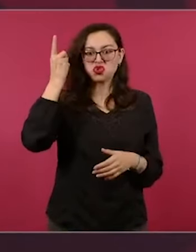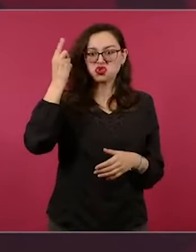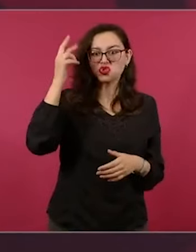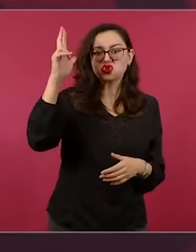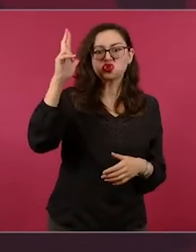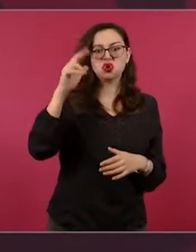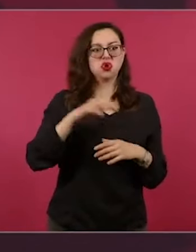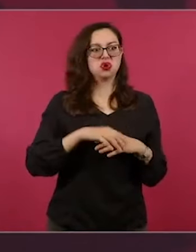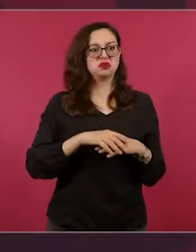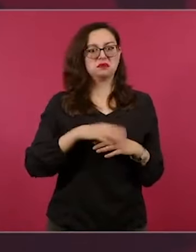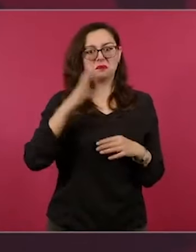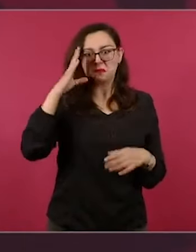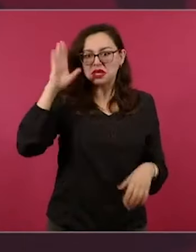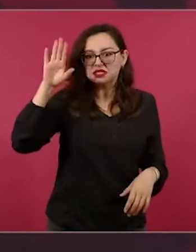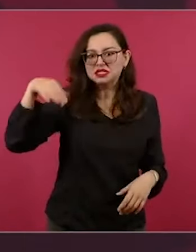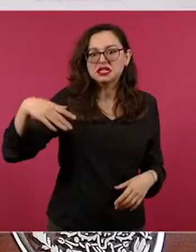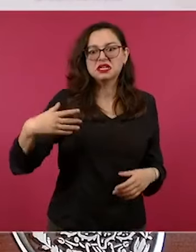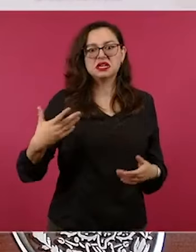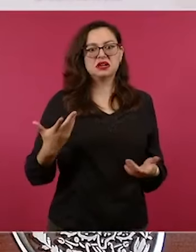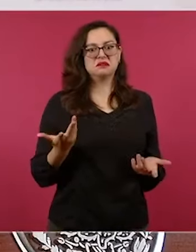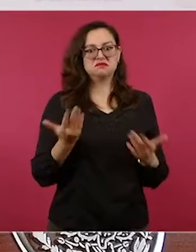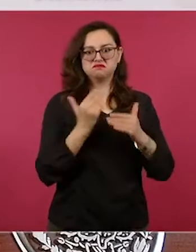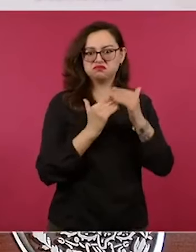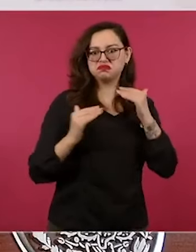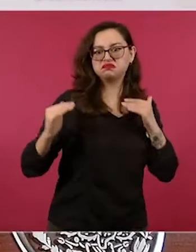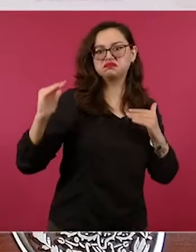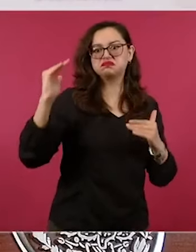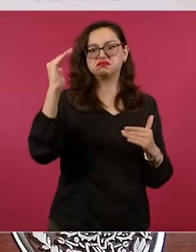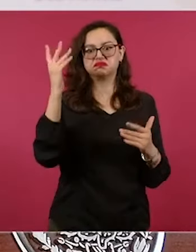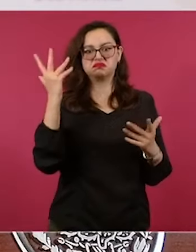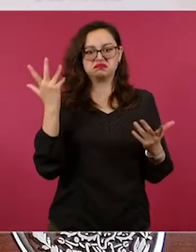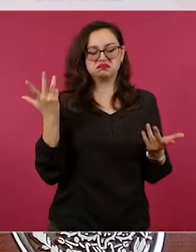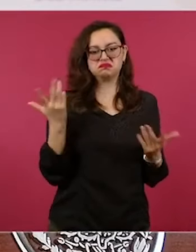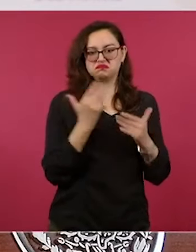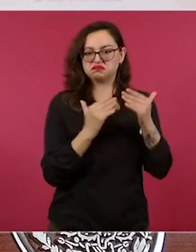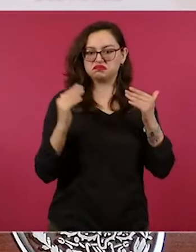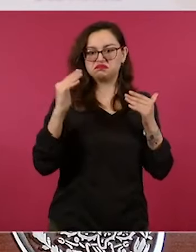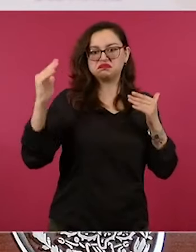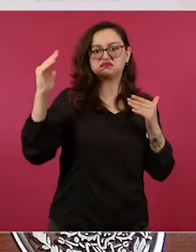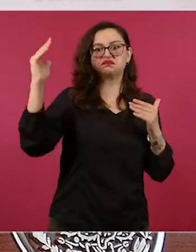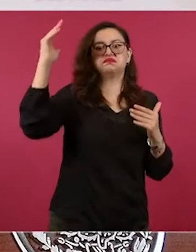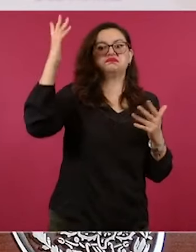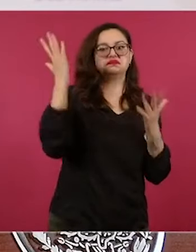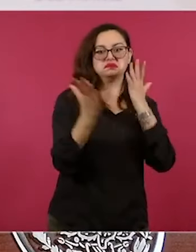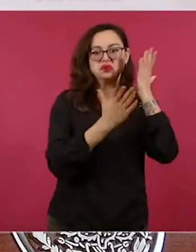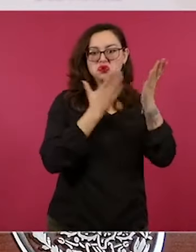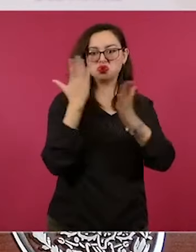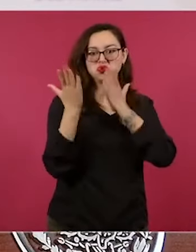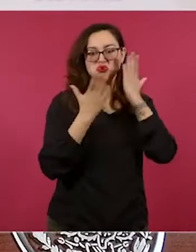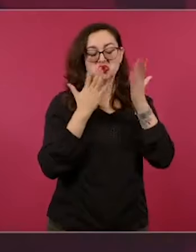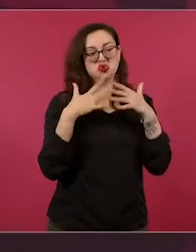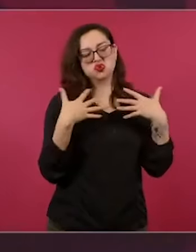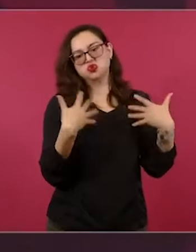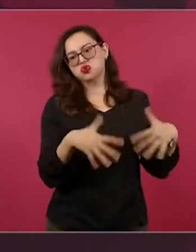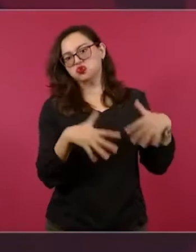maestría, doctorado, un postdoctorado, un